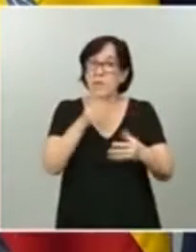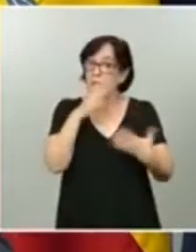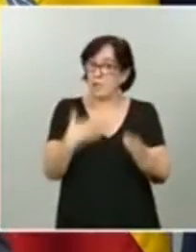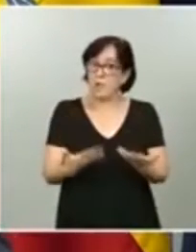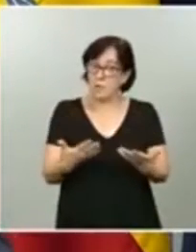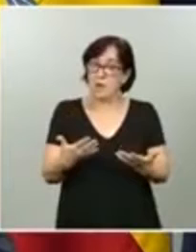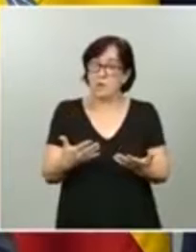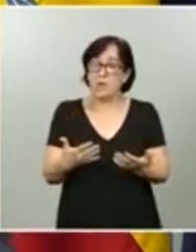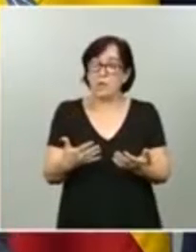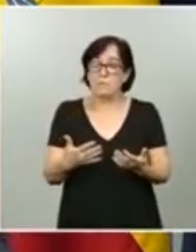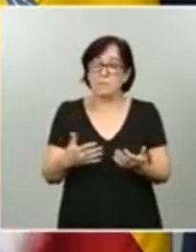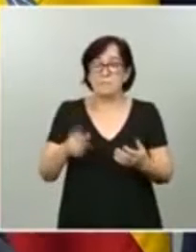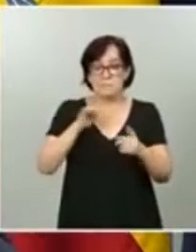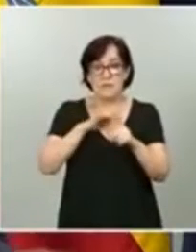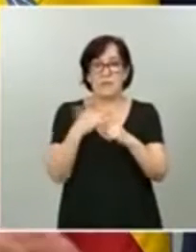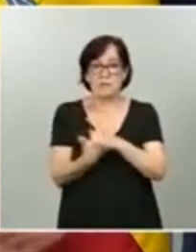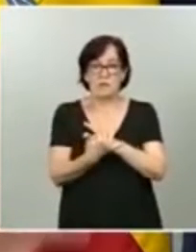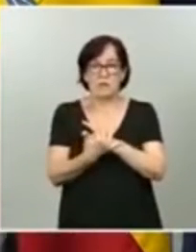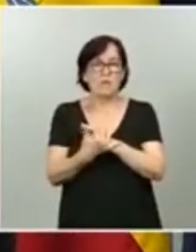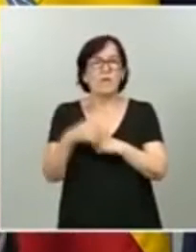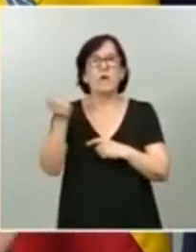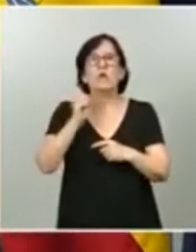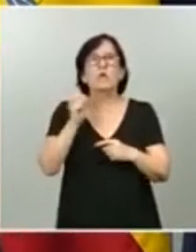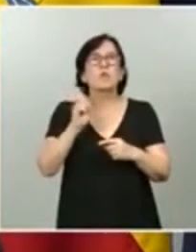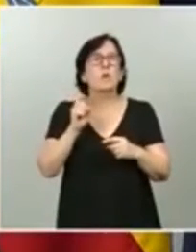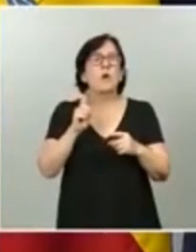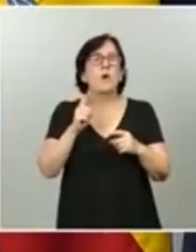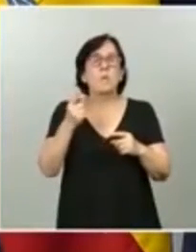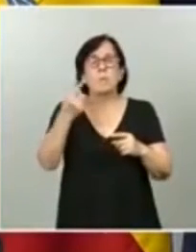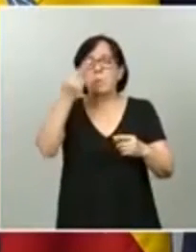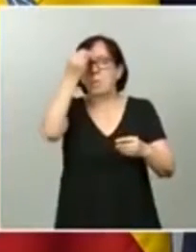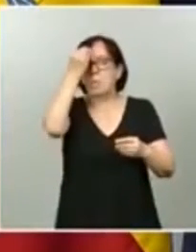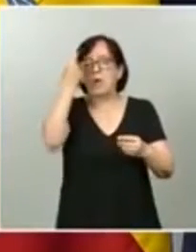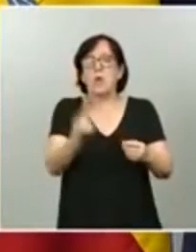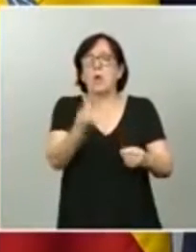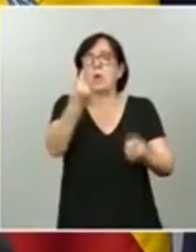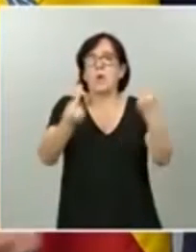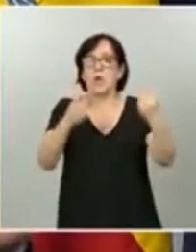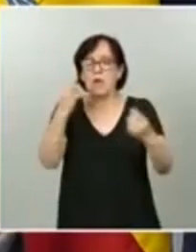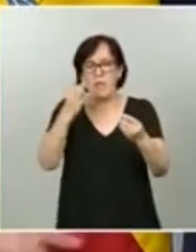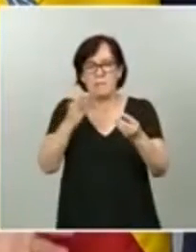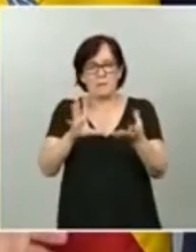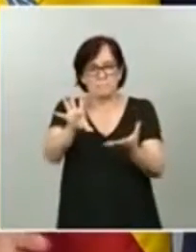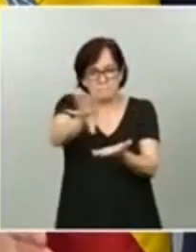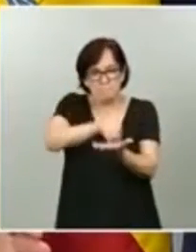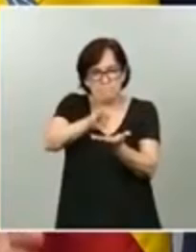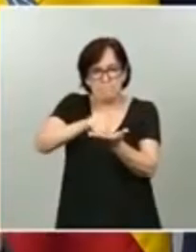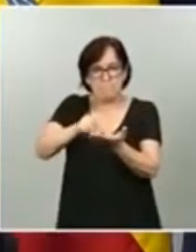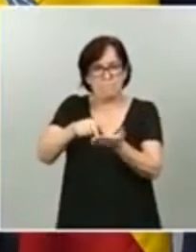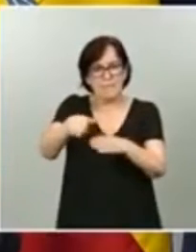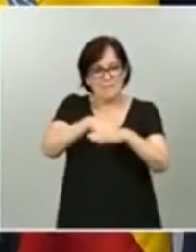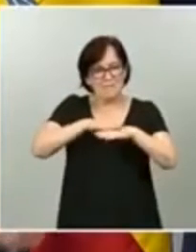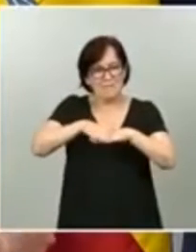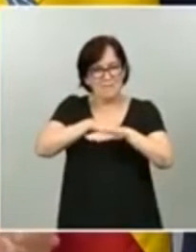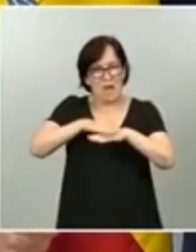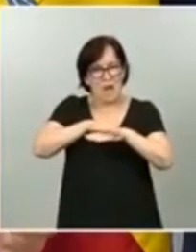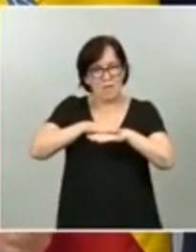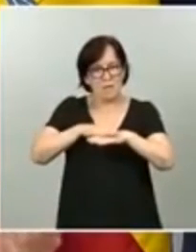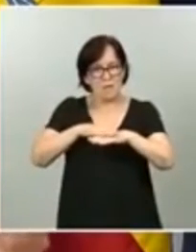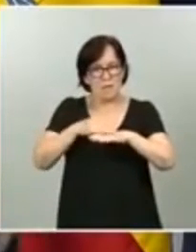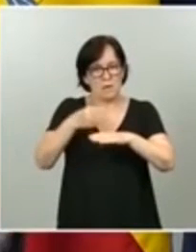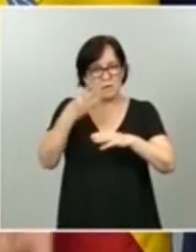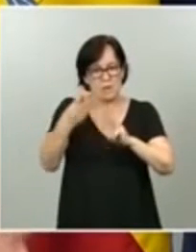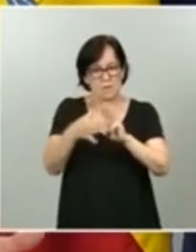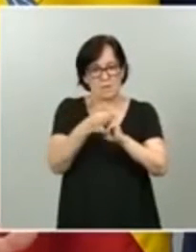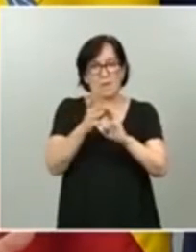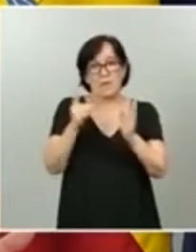esa situación, que no es una actuación aislada, porque esto tienen que enmarcarlo en una base con tres pies. Uno, el Real Decreto